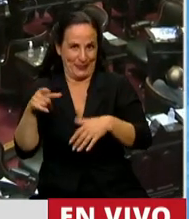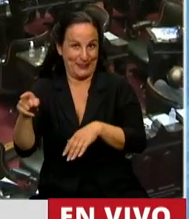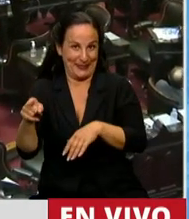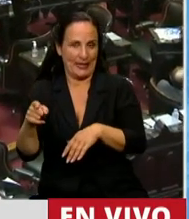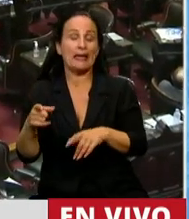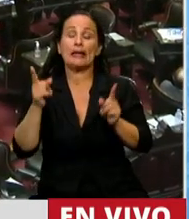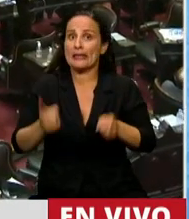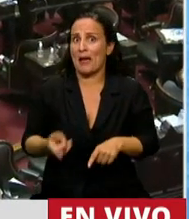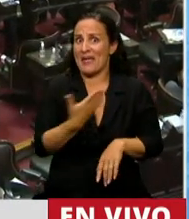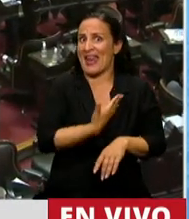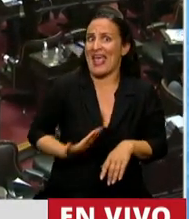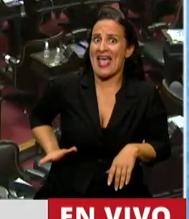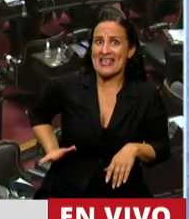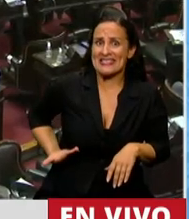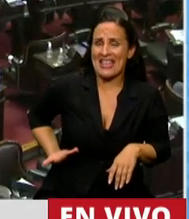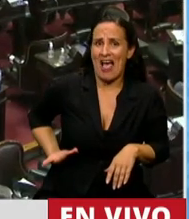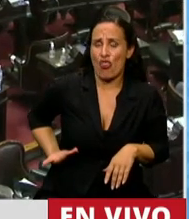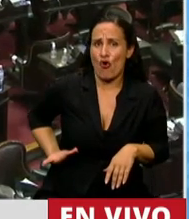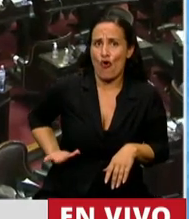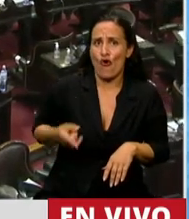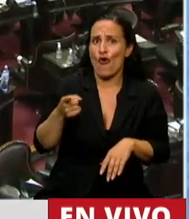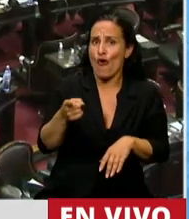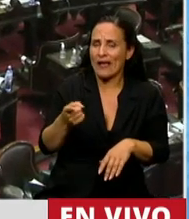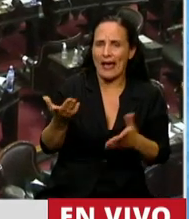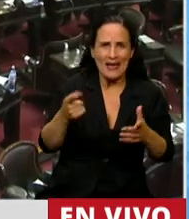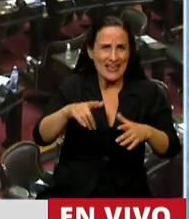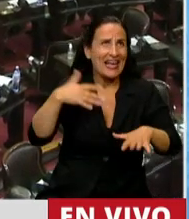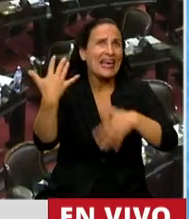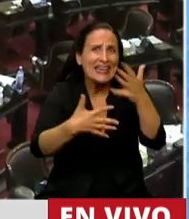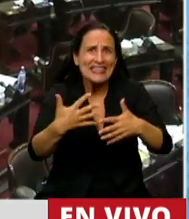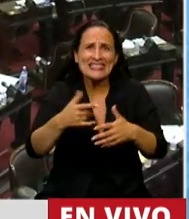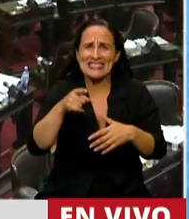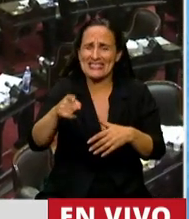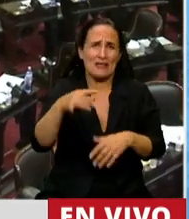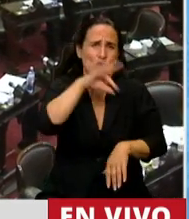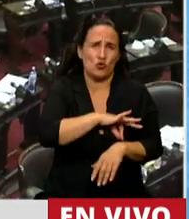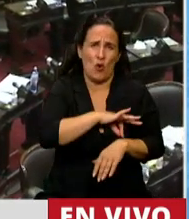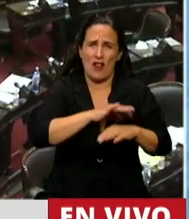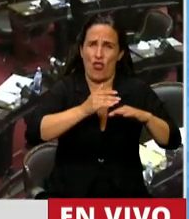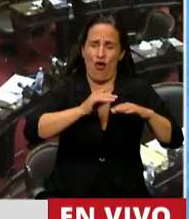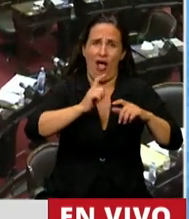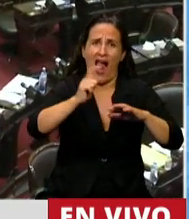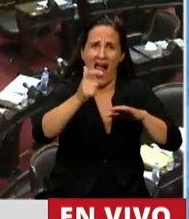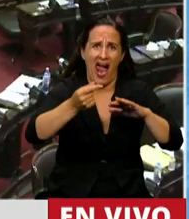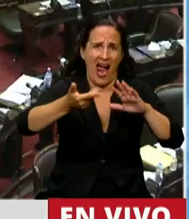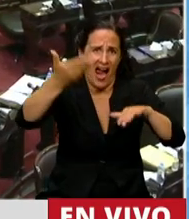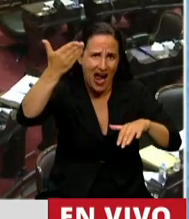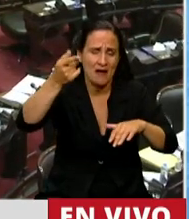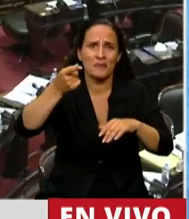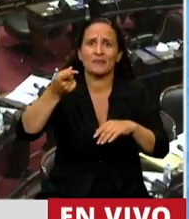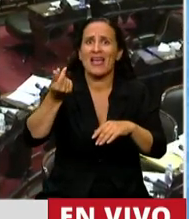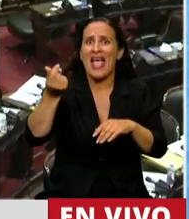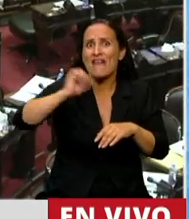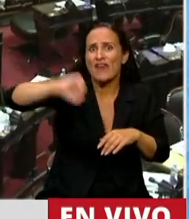y de un Estado que no está permitiendo que ante la crisis de que los salarios no se actualizaron, de que la inflación se hizo